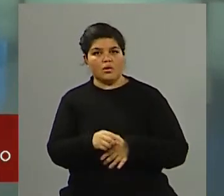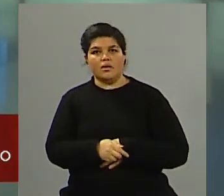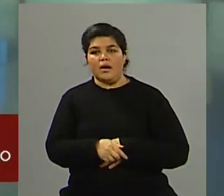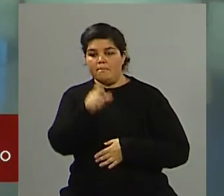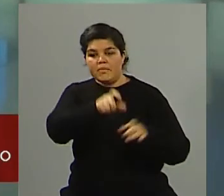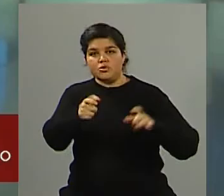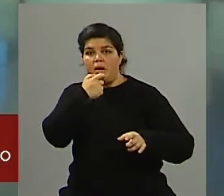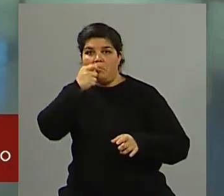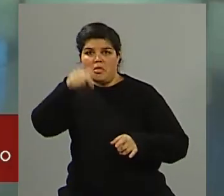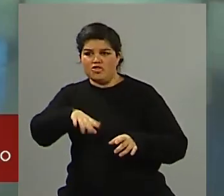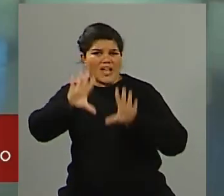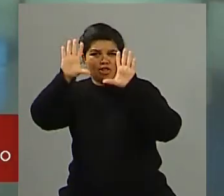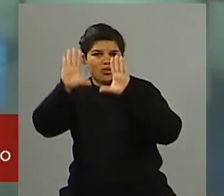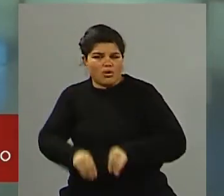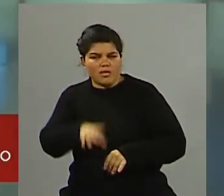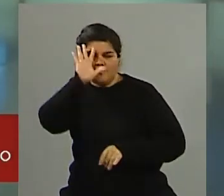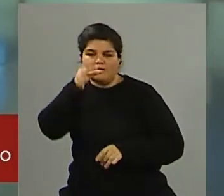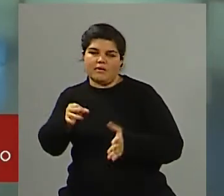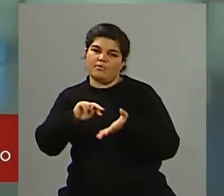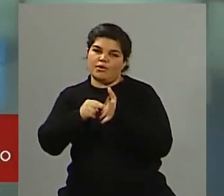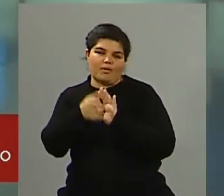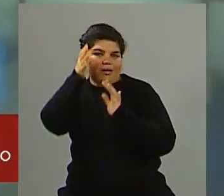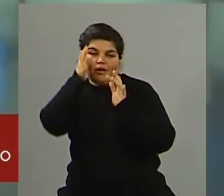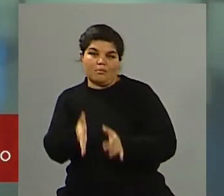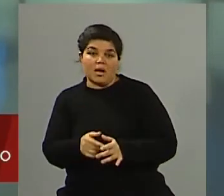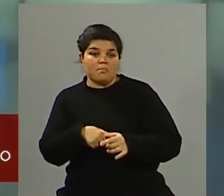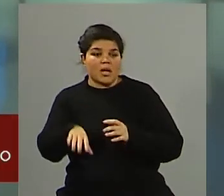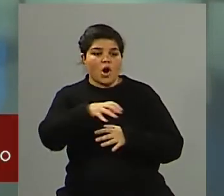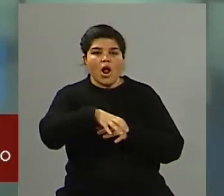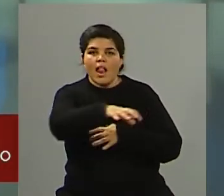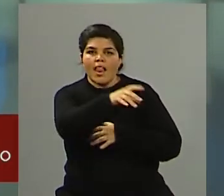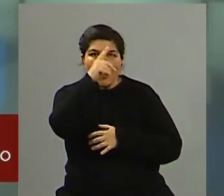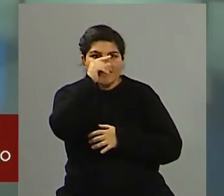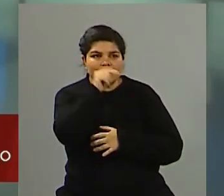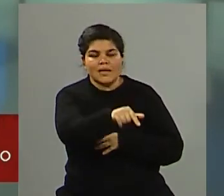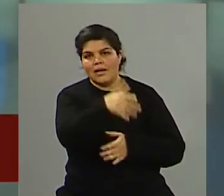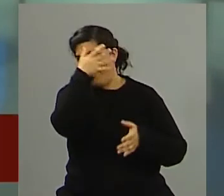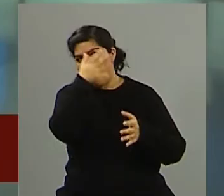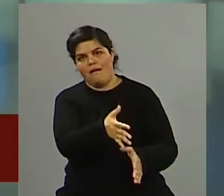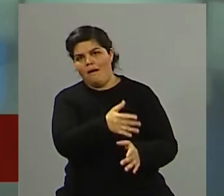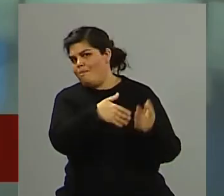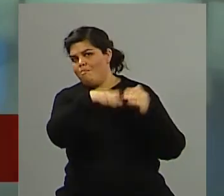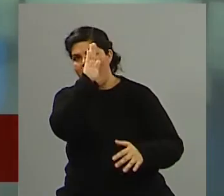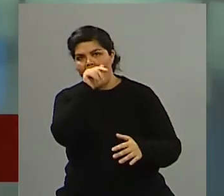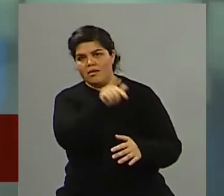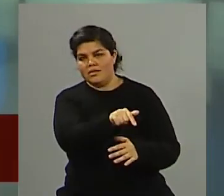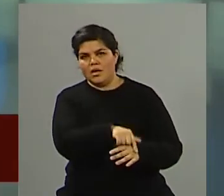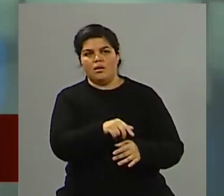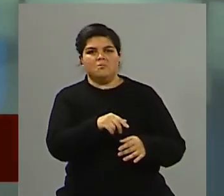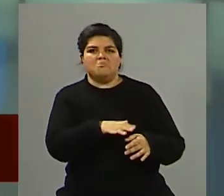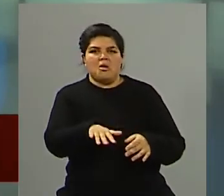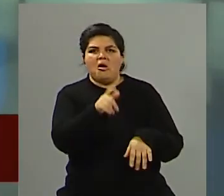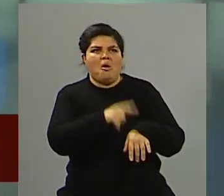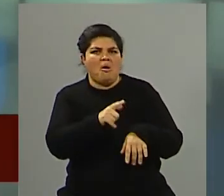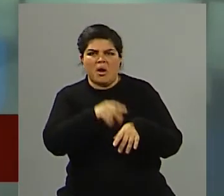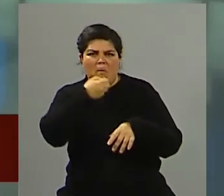bueno, mi departamento ya es una situación que los vecinos lo padecen a cualquier horario, en cualquier lugar, de